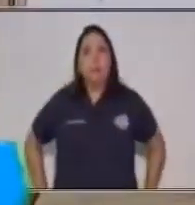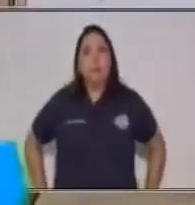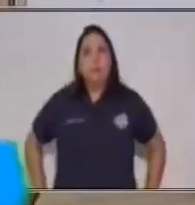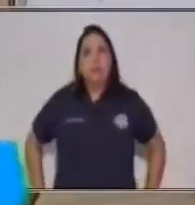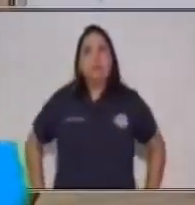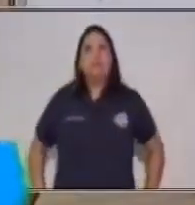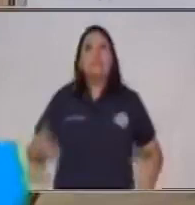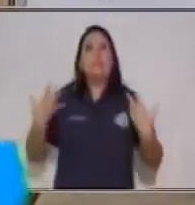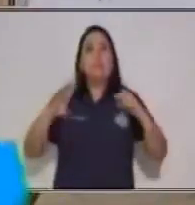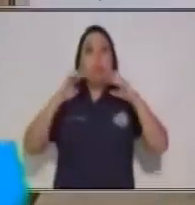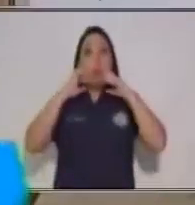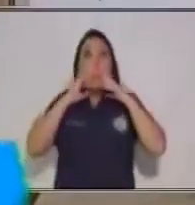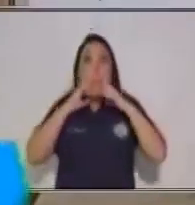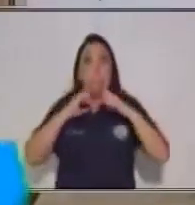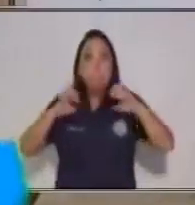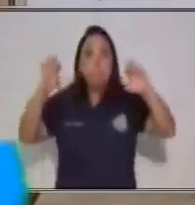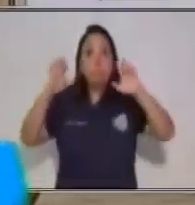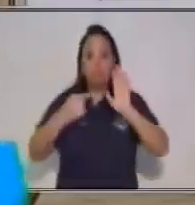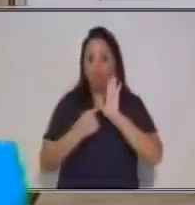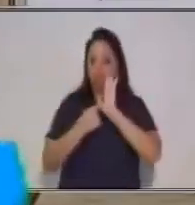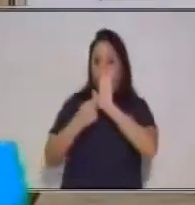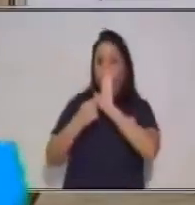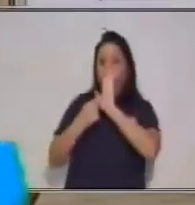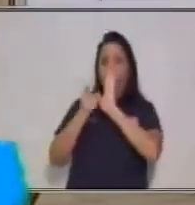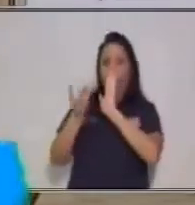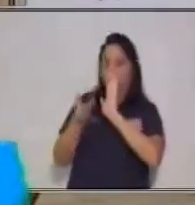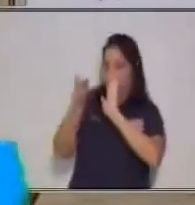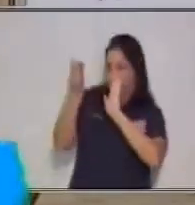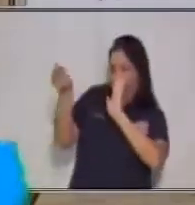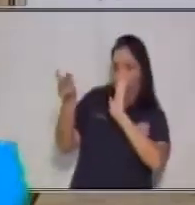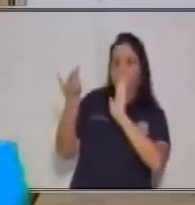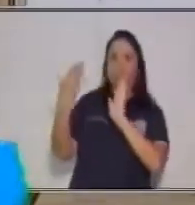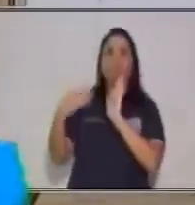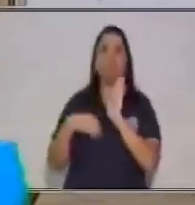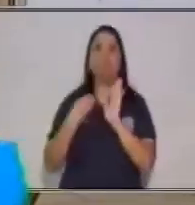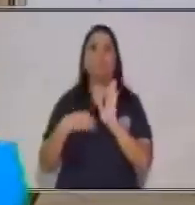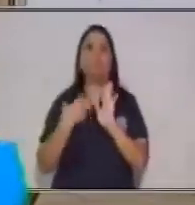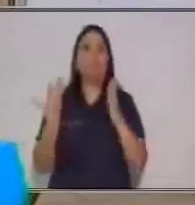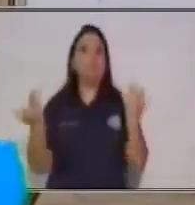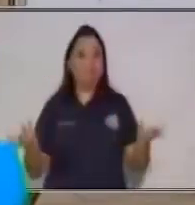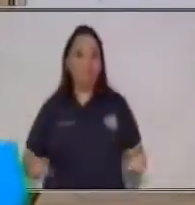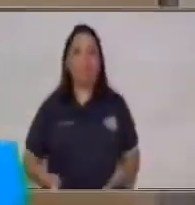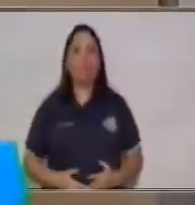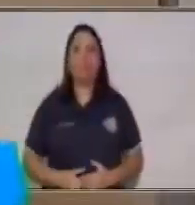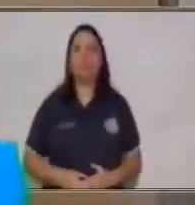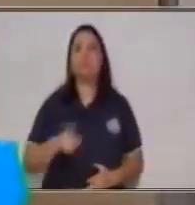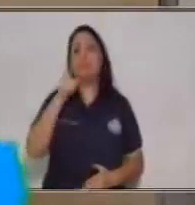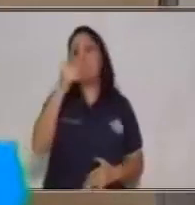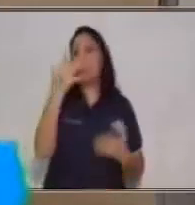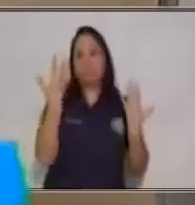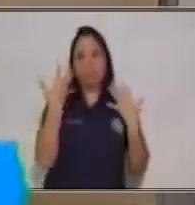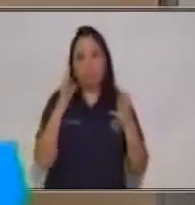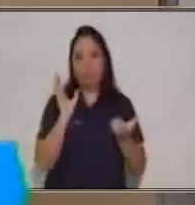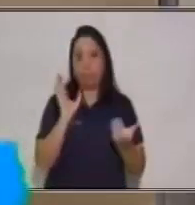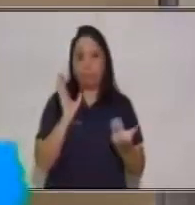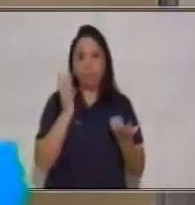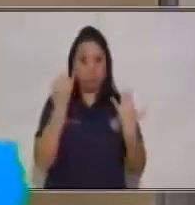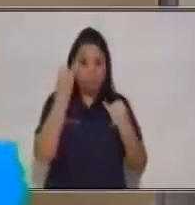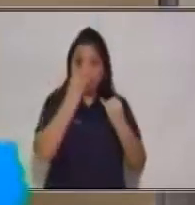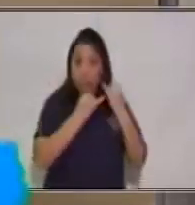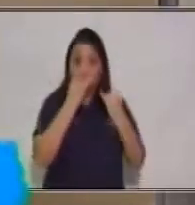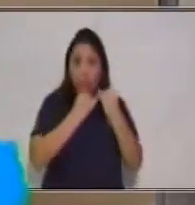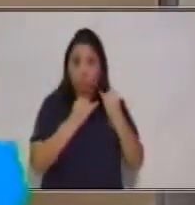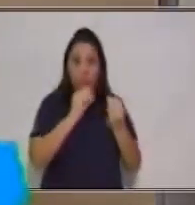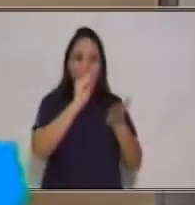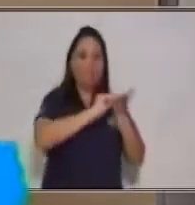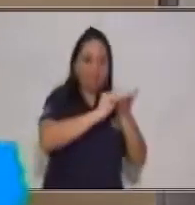Publicarlo. ¿Y cómo voy a publicar entonces yo mi portafolio? Pues ese tú ya lo entregarás o lo podrás